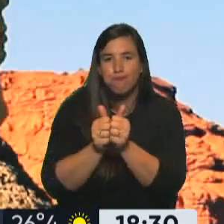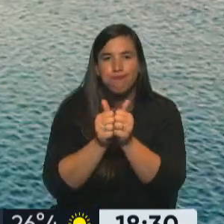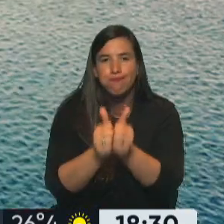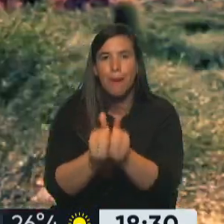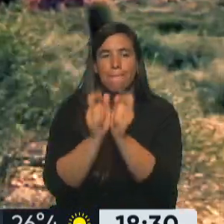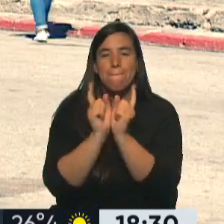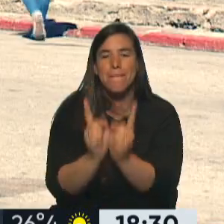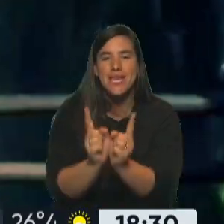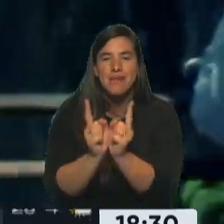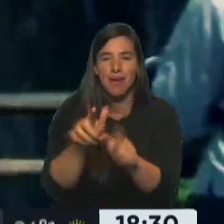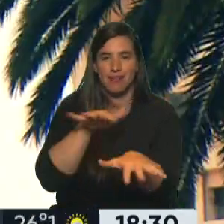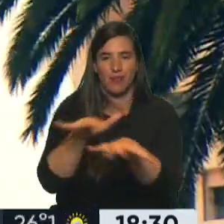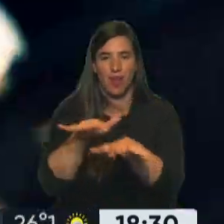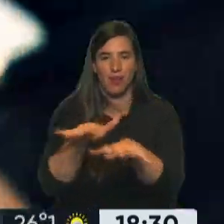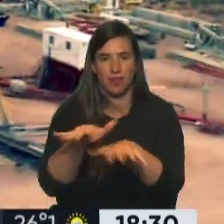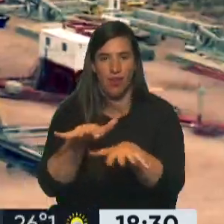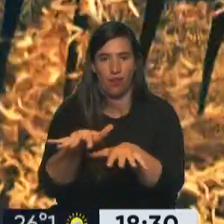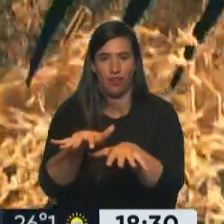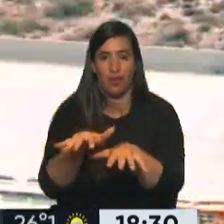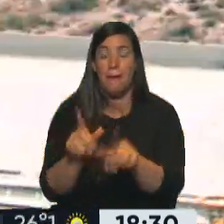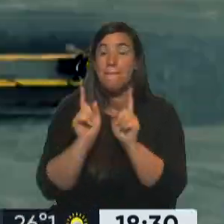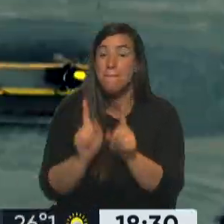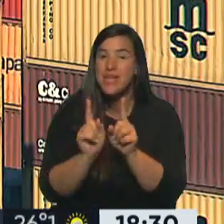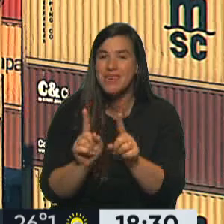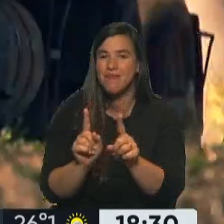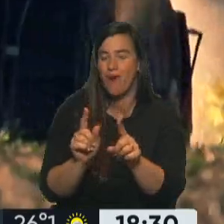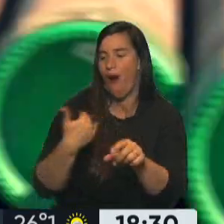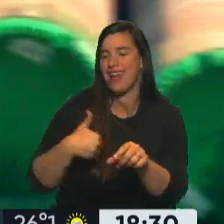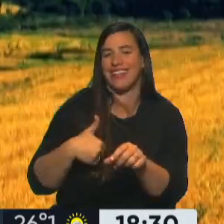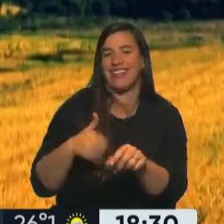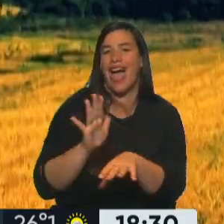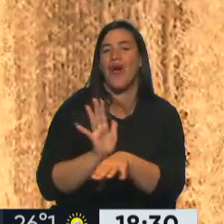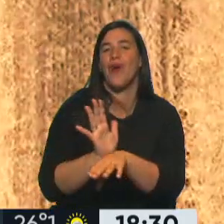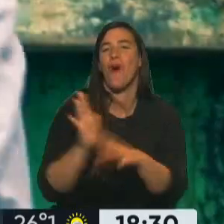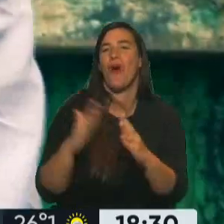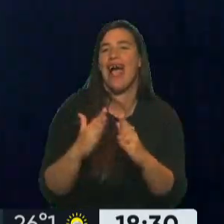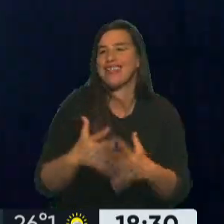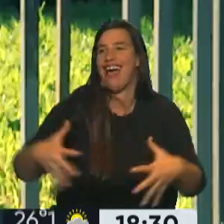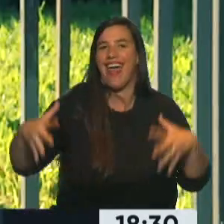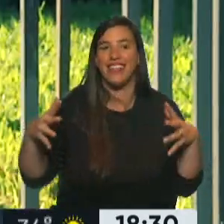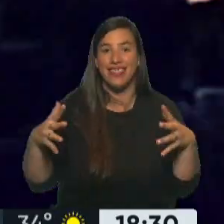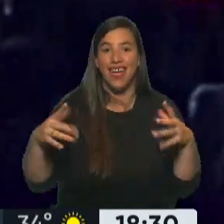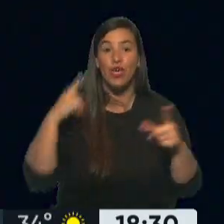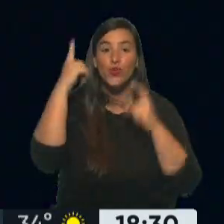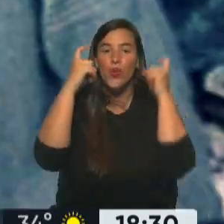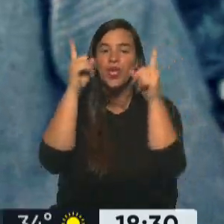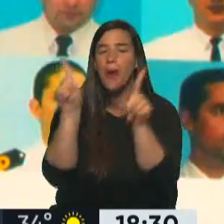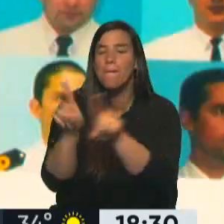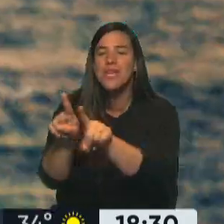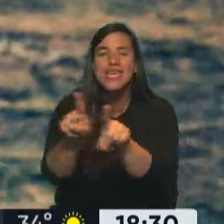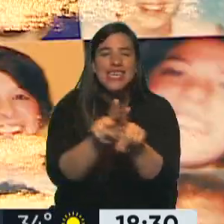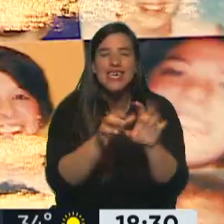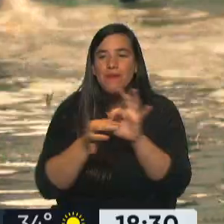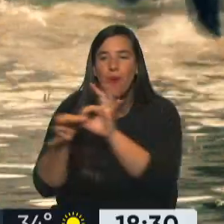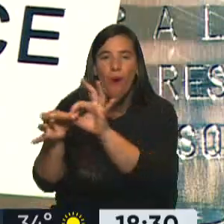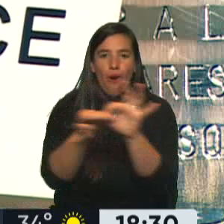la misma casa grande. Perseguimos la misma ilusión entre desastres,